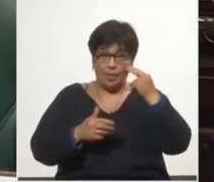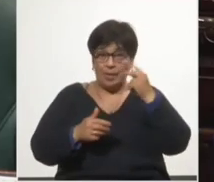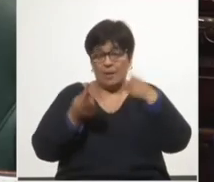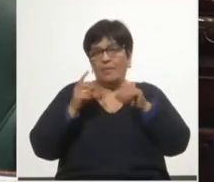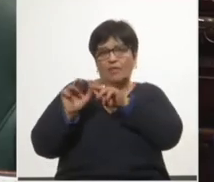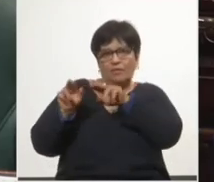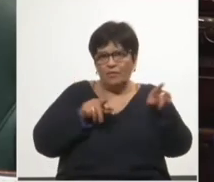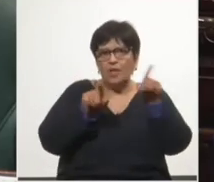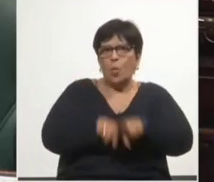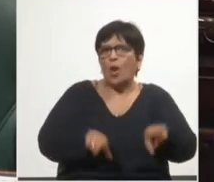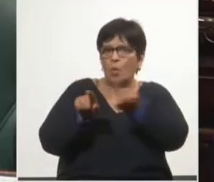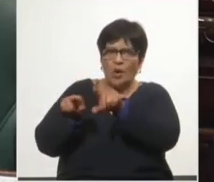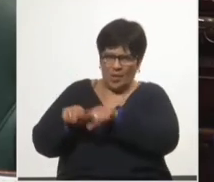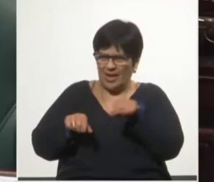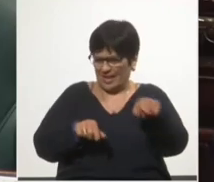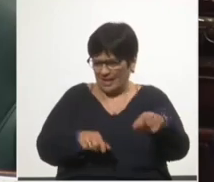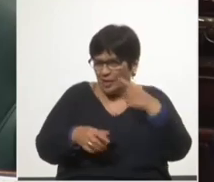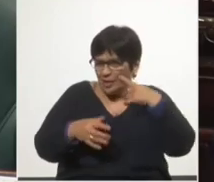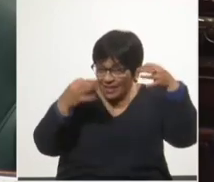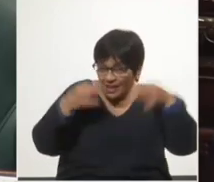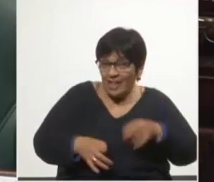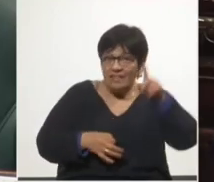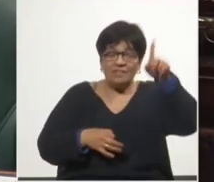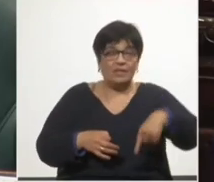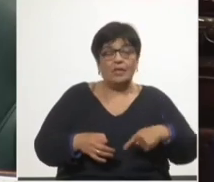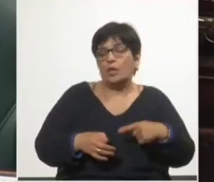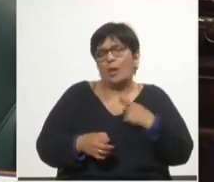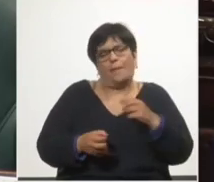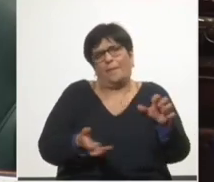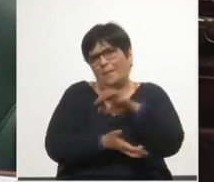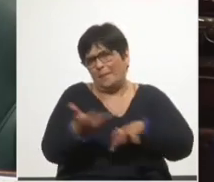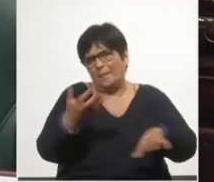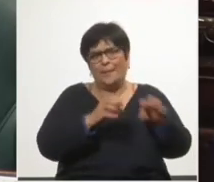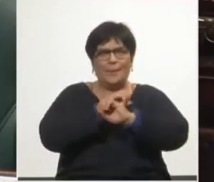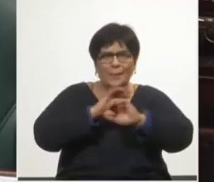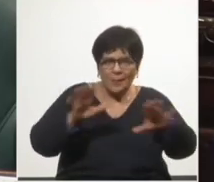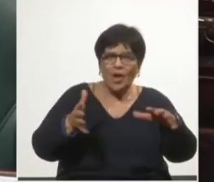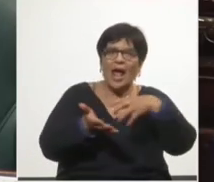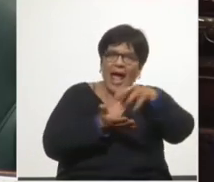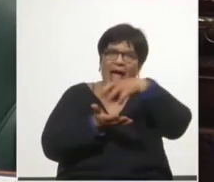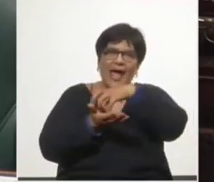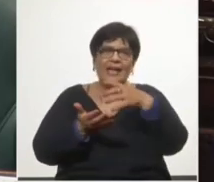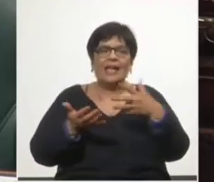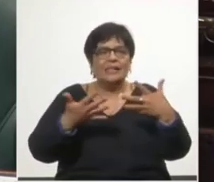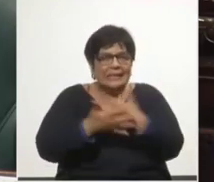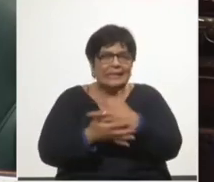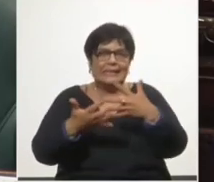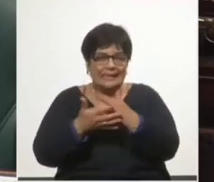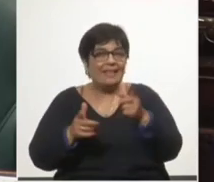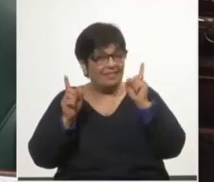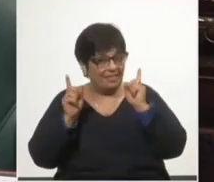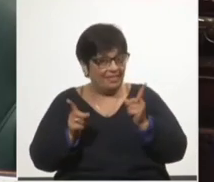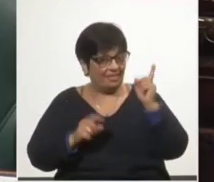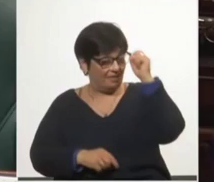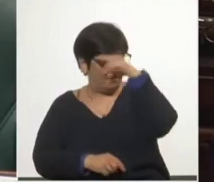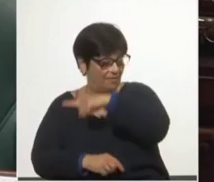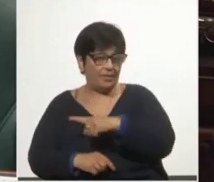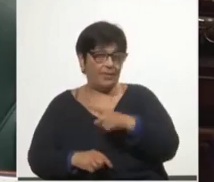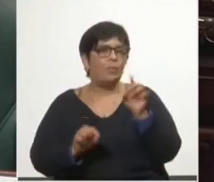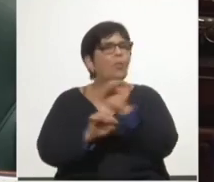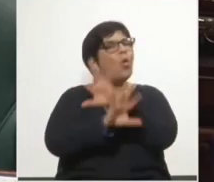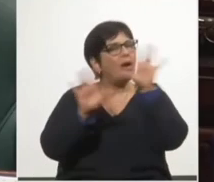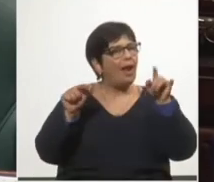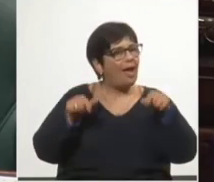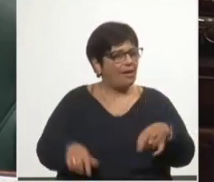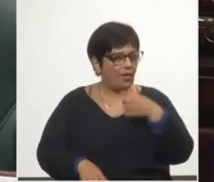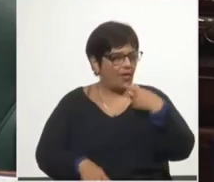precisión resultó en una sangría en áreas especialmente sensibles del Estado. Queremos ser muy claros en